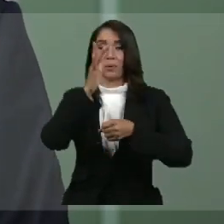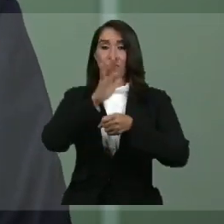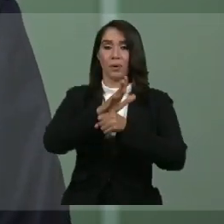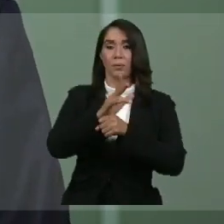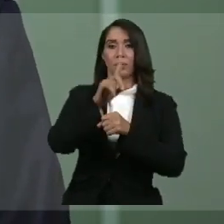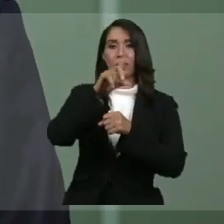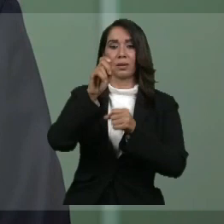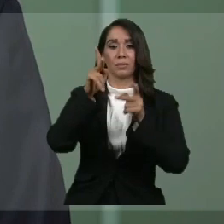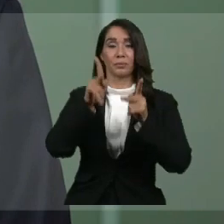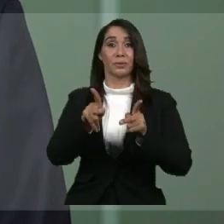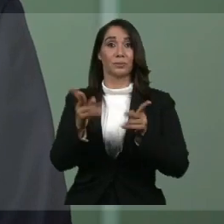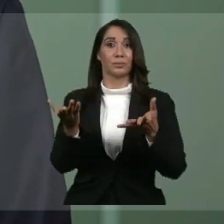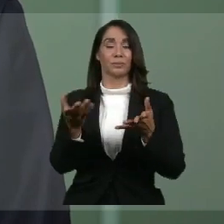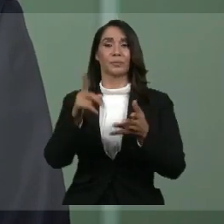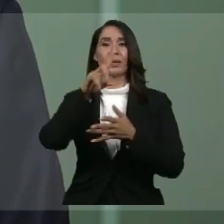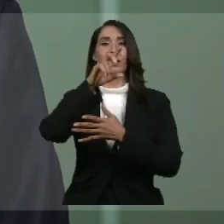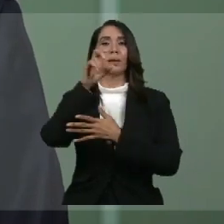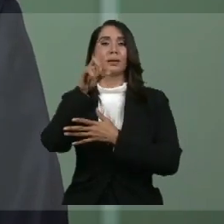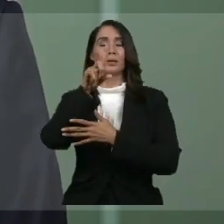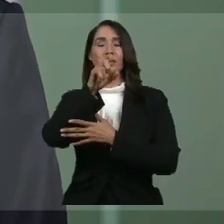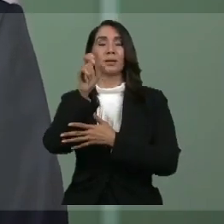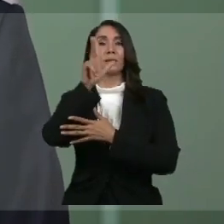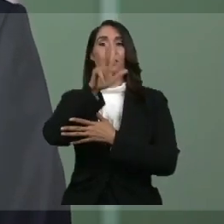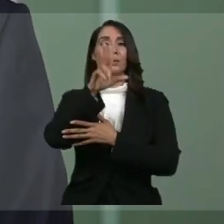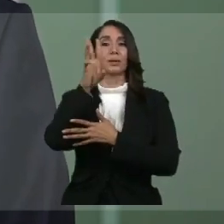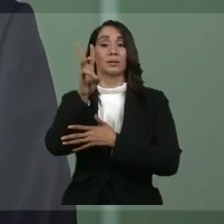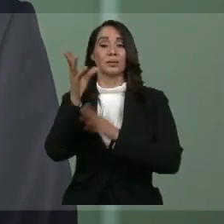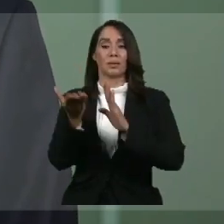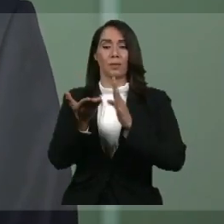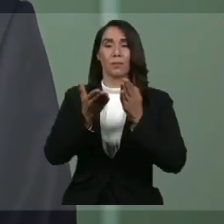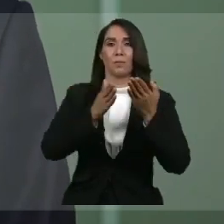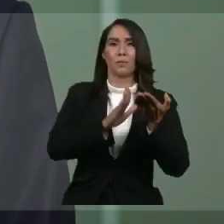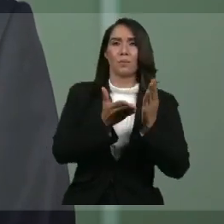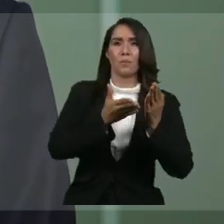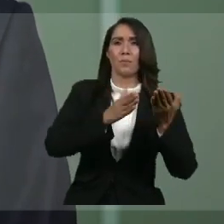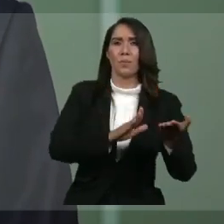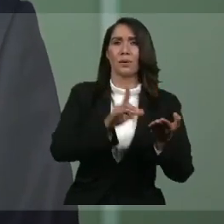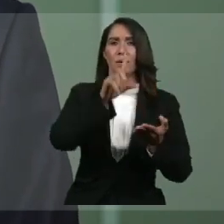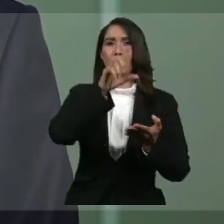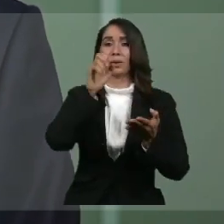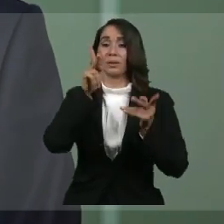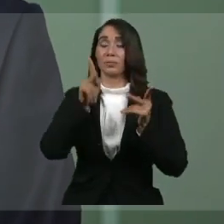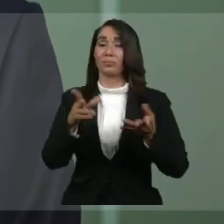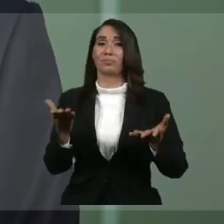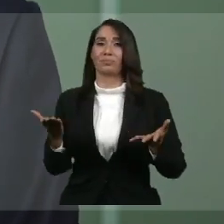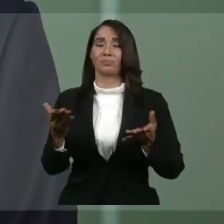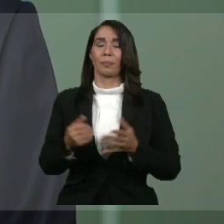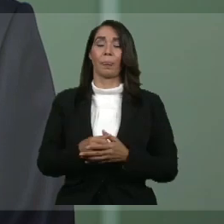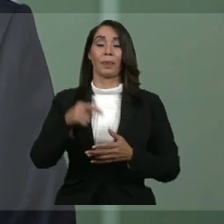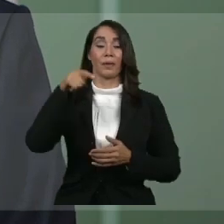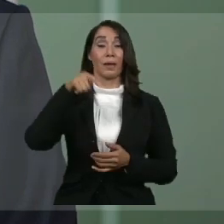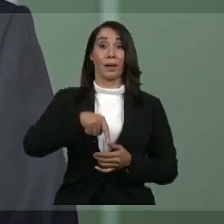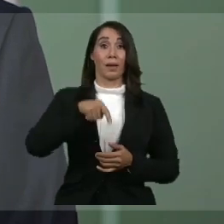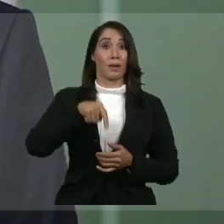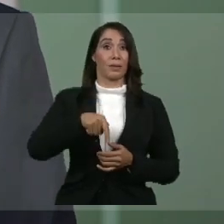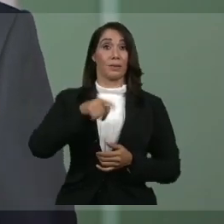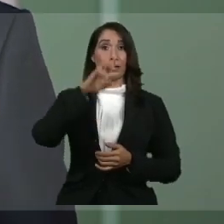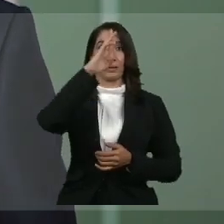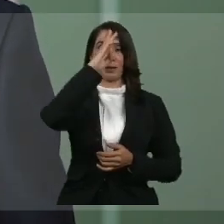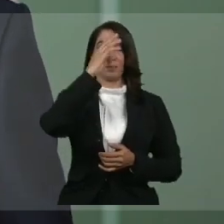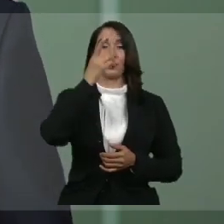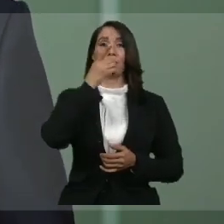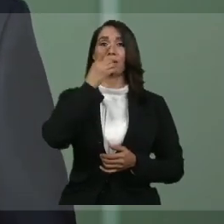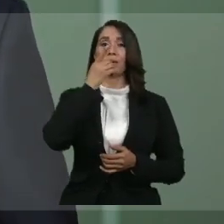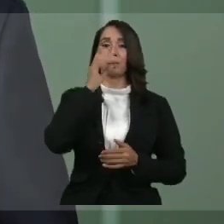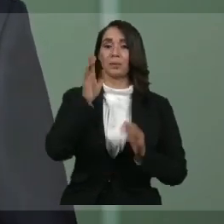habitantes. Y 136 muertes por cada 100,000 habitantes. Nuestro país en este